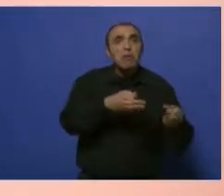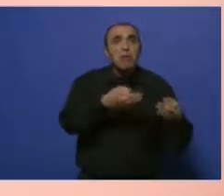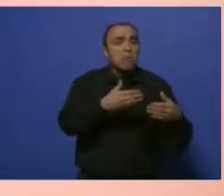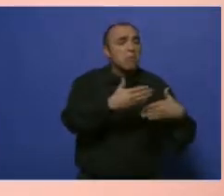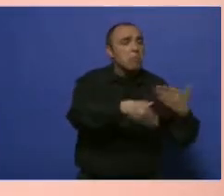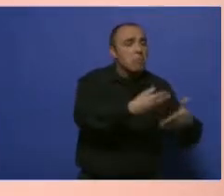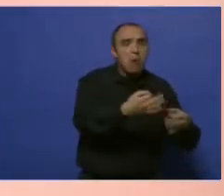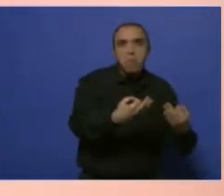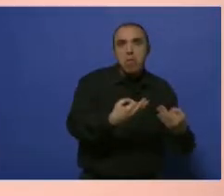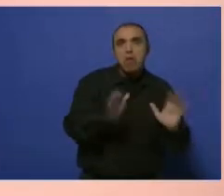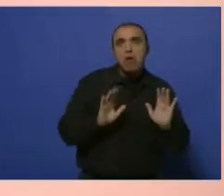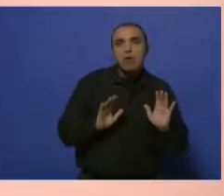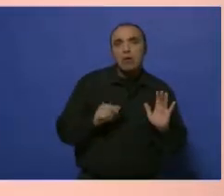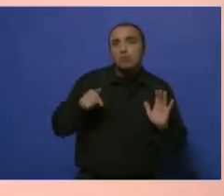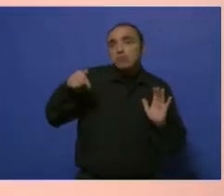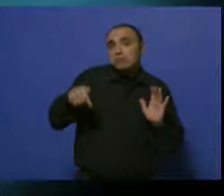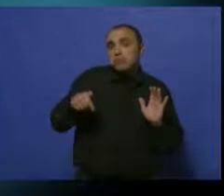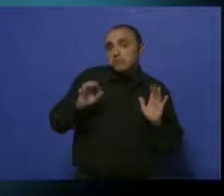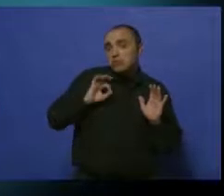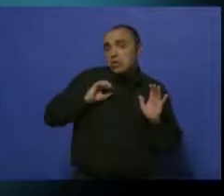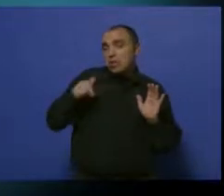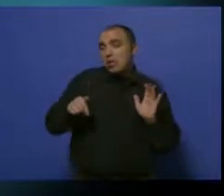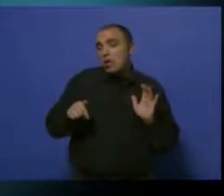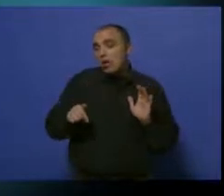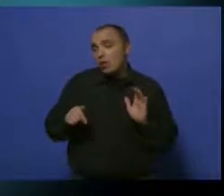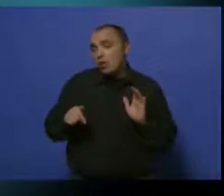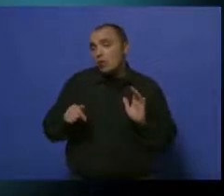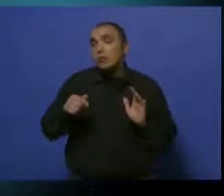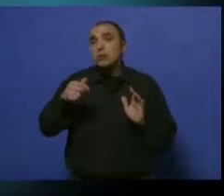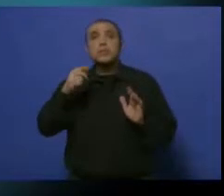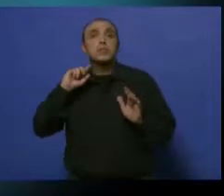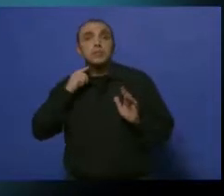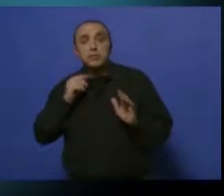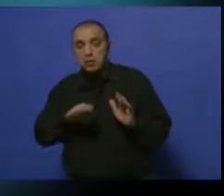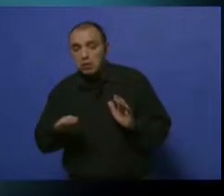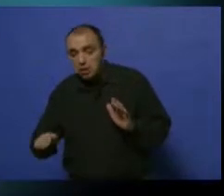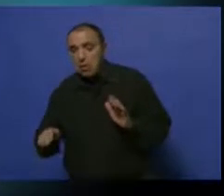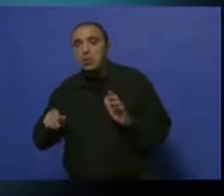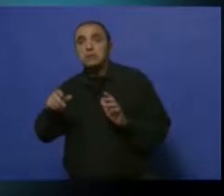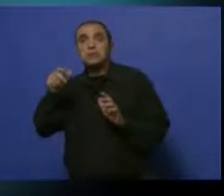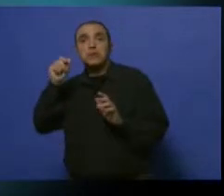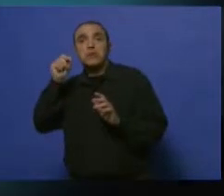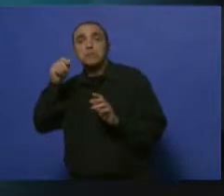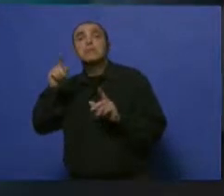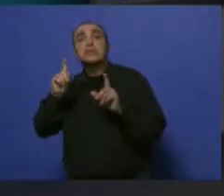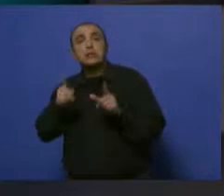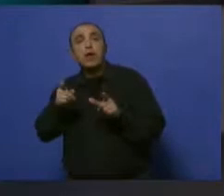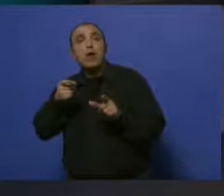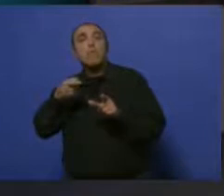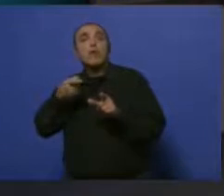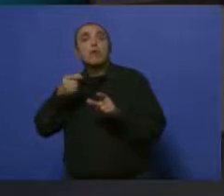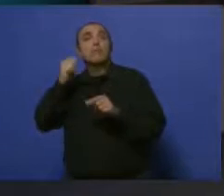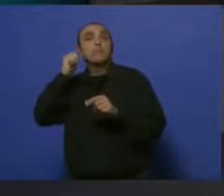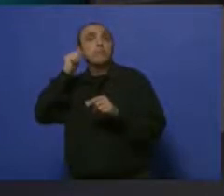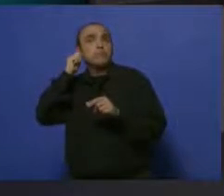llevamos 10, 13 chicos y 2 adultos que tenían manifestaciones en piel y en garganta, todos hasta el momento